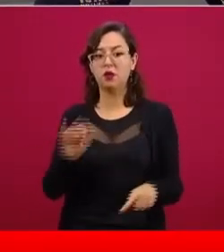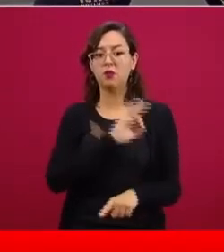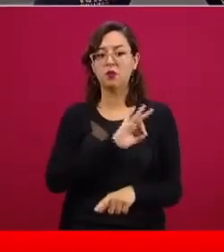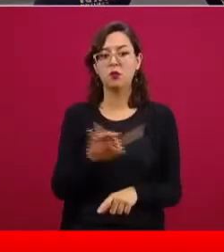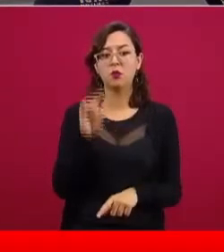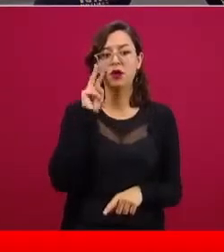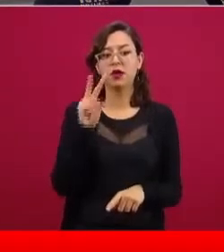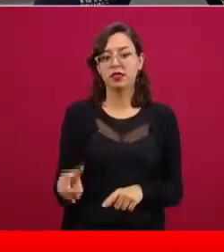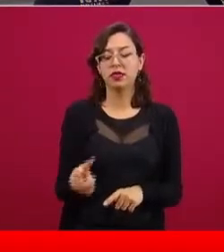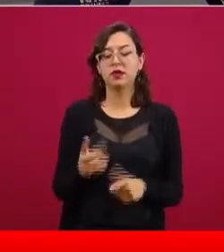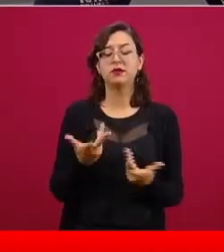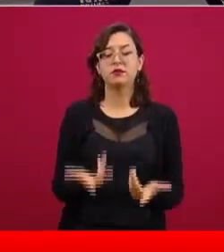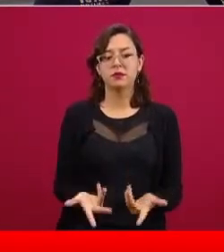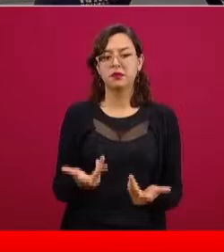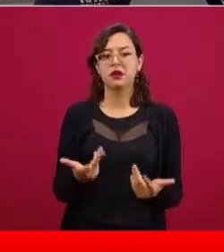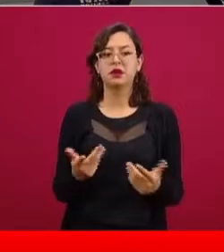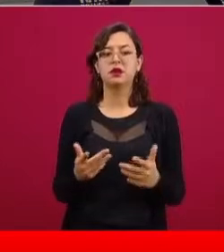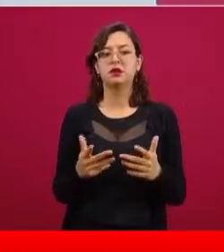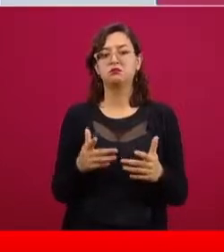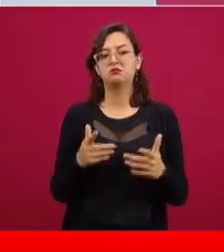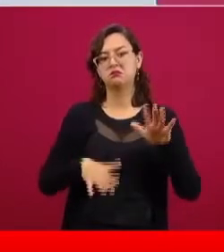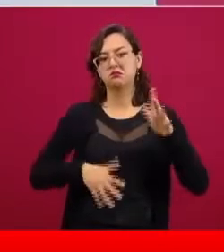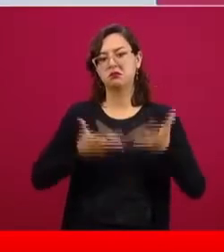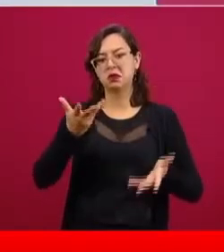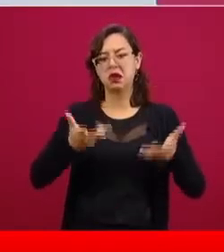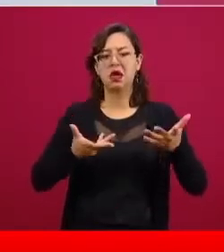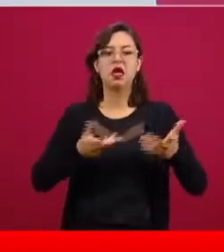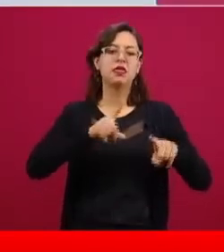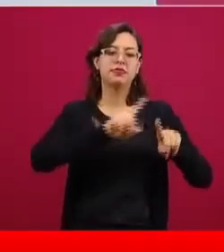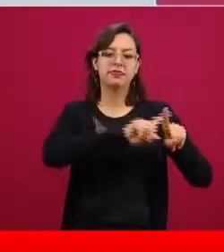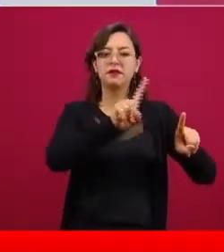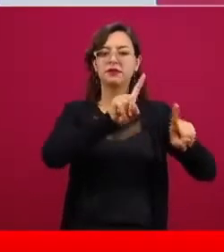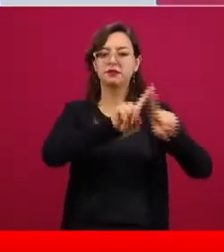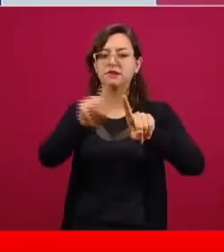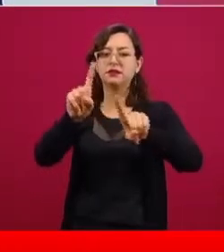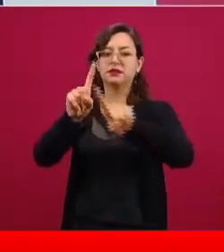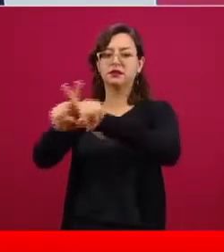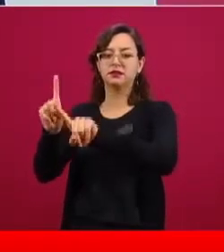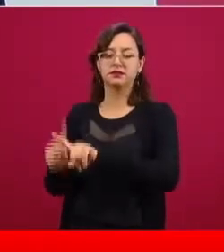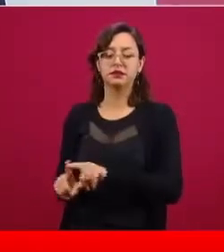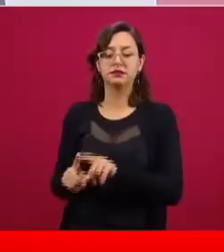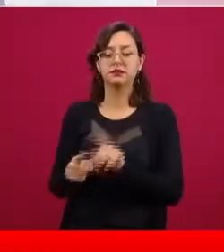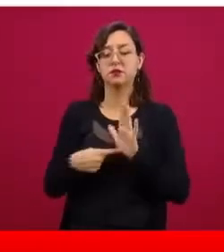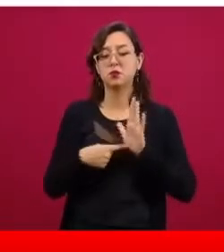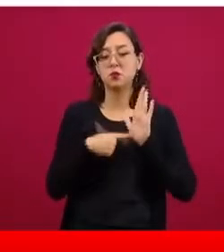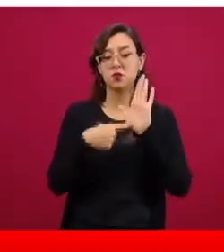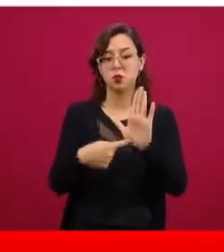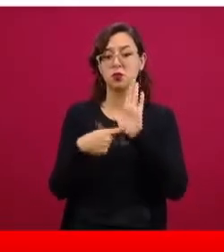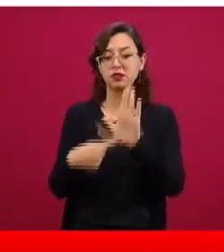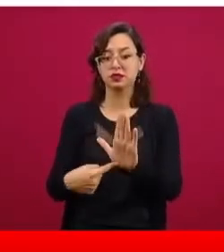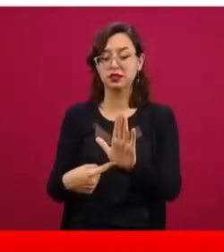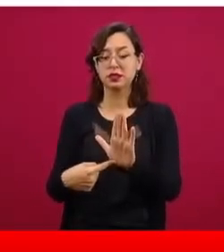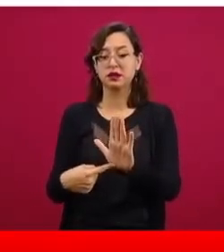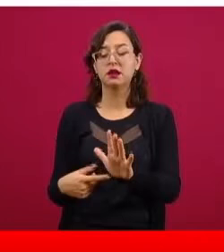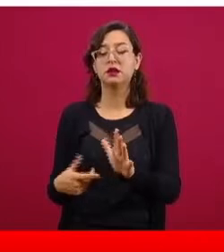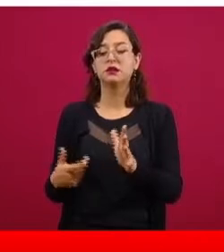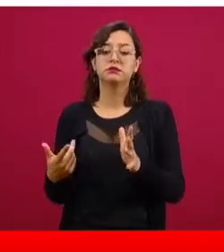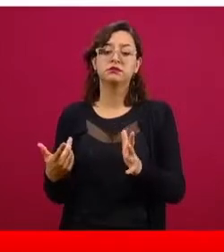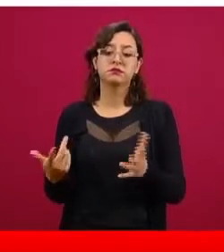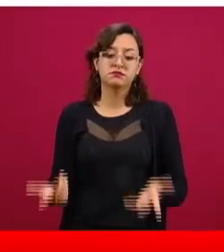distribución que es heterogéneo en el territorio nacional y que revela lo que hemos estado relatando, que la transmisión